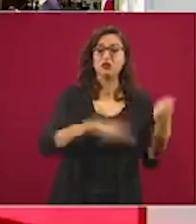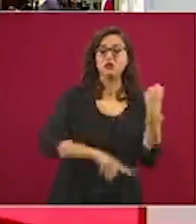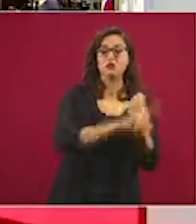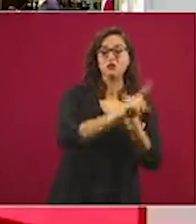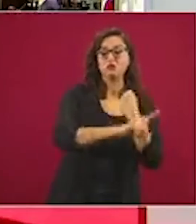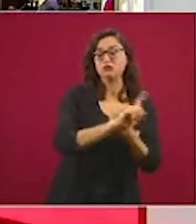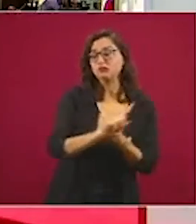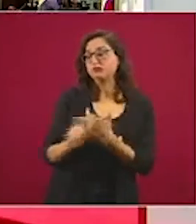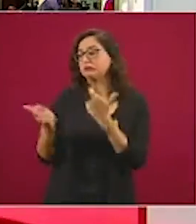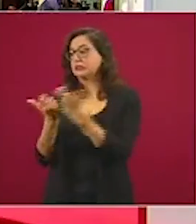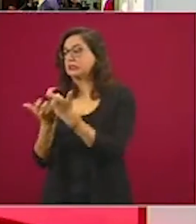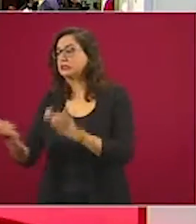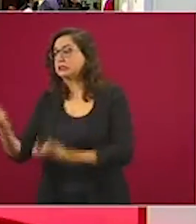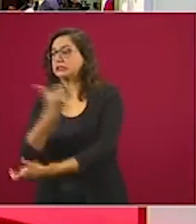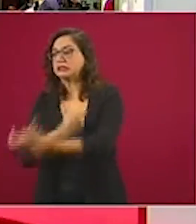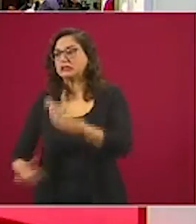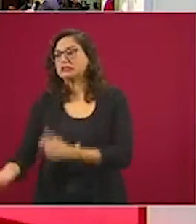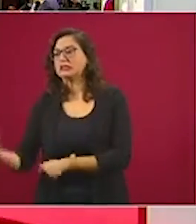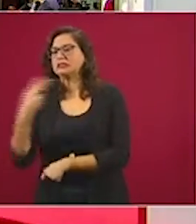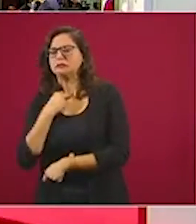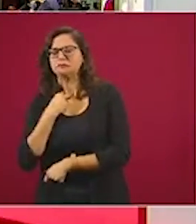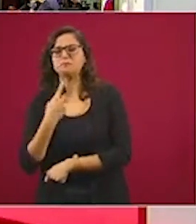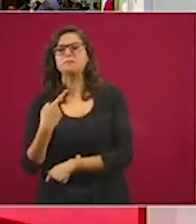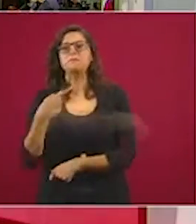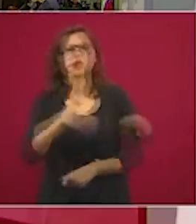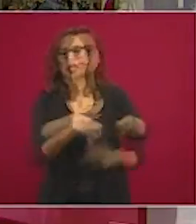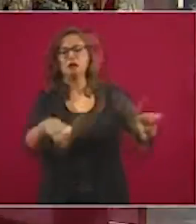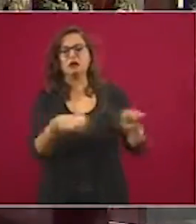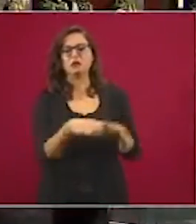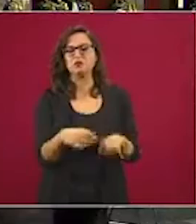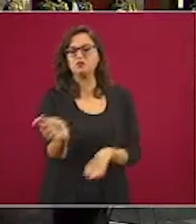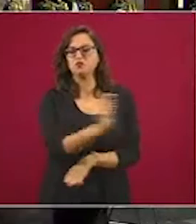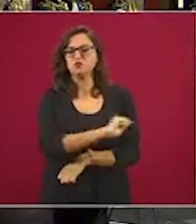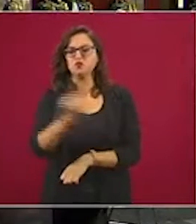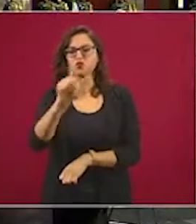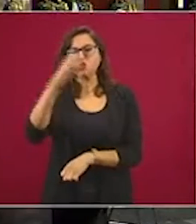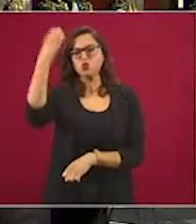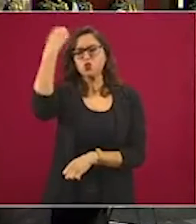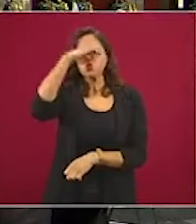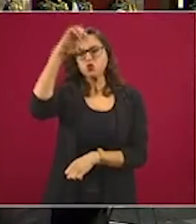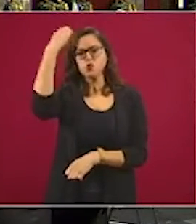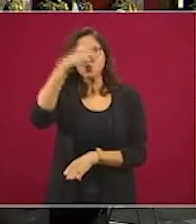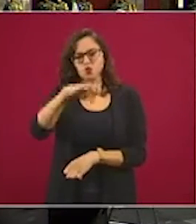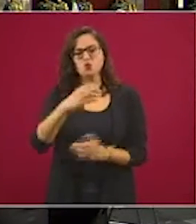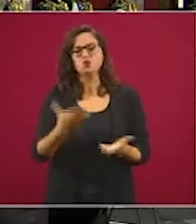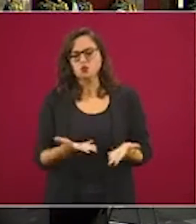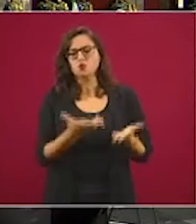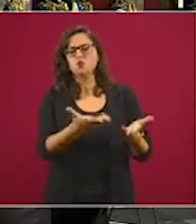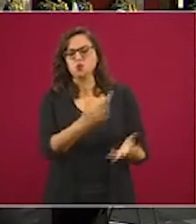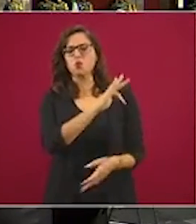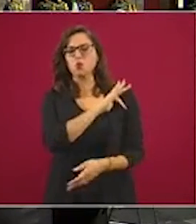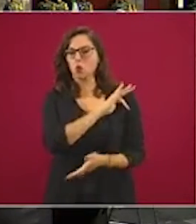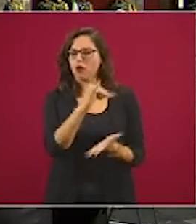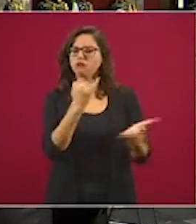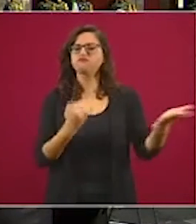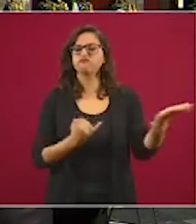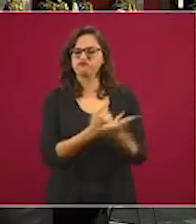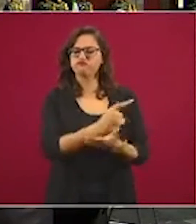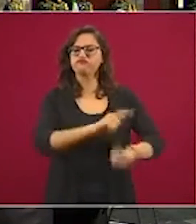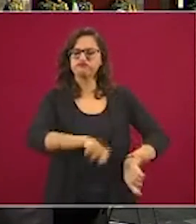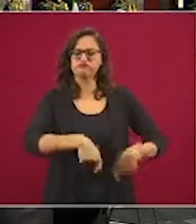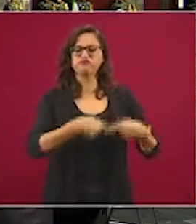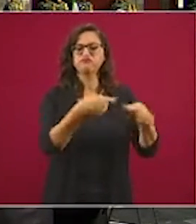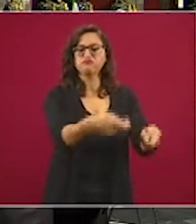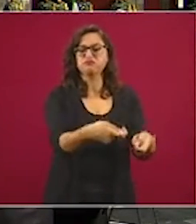y vamos saliendo adelante. El coronavirus nos ha dejado dolor,